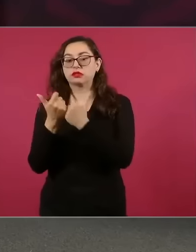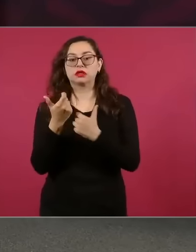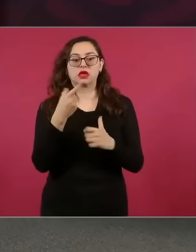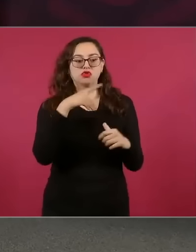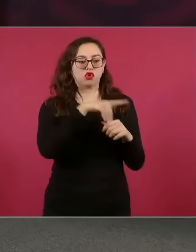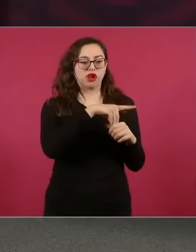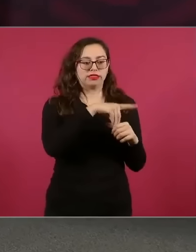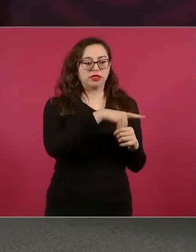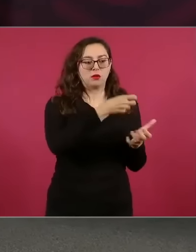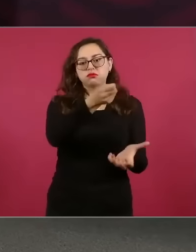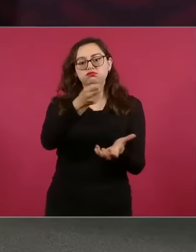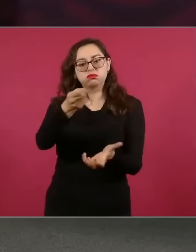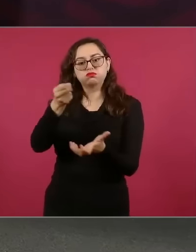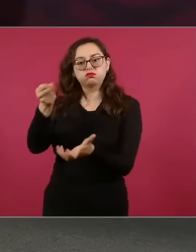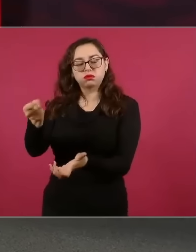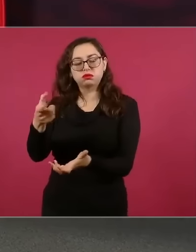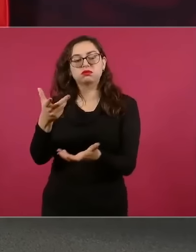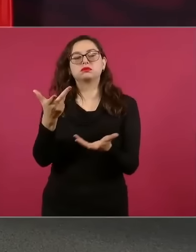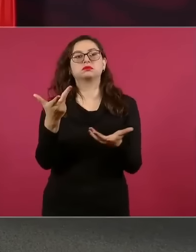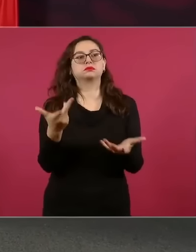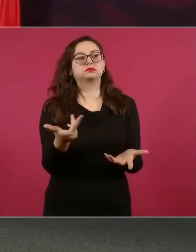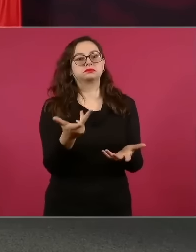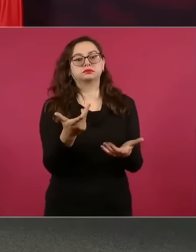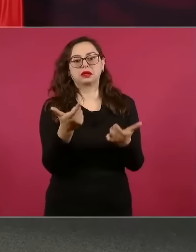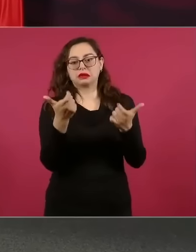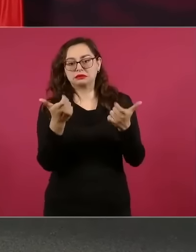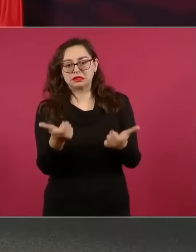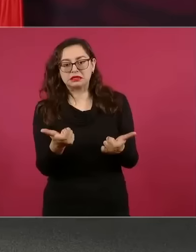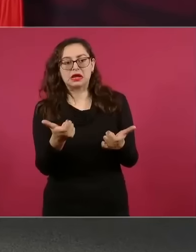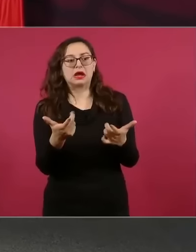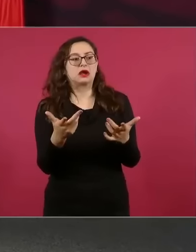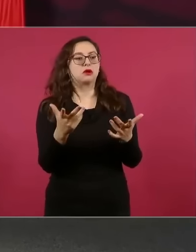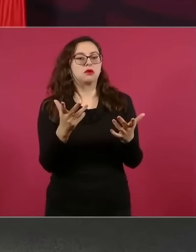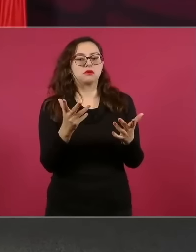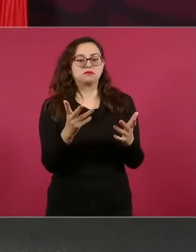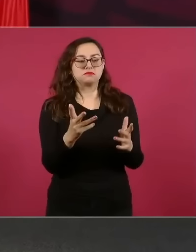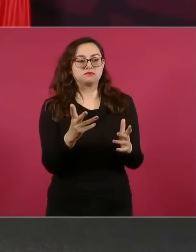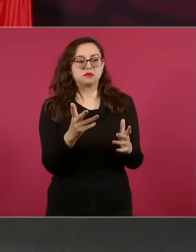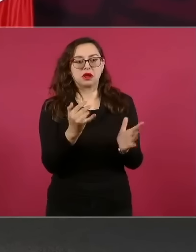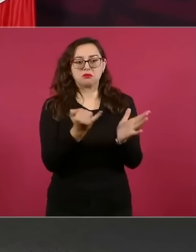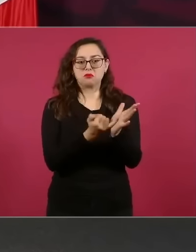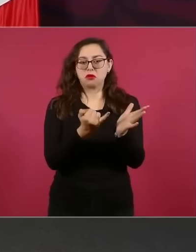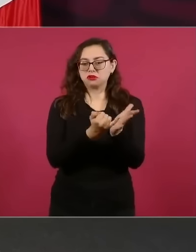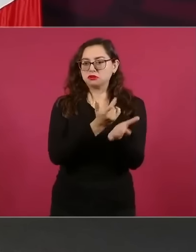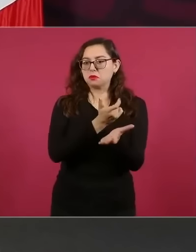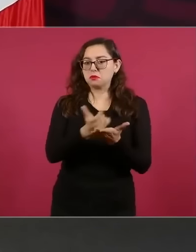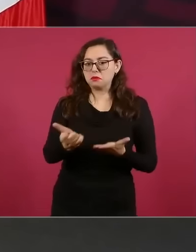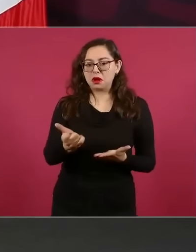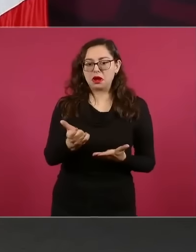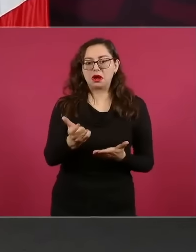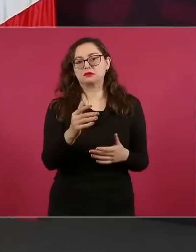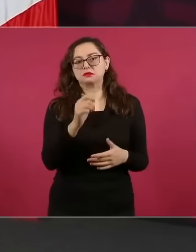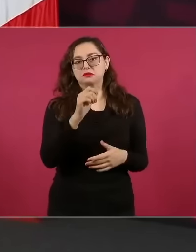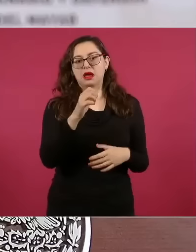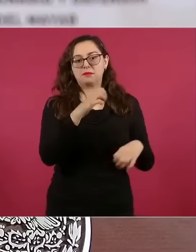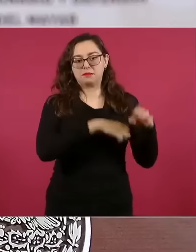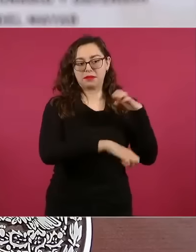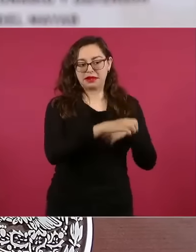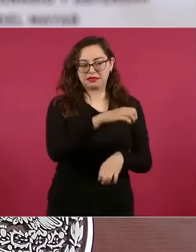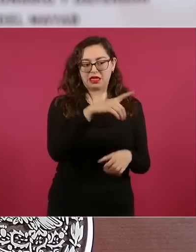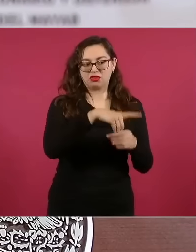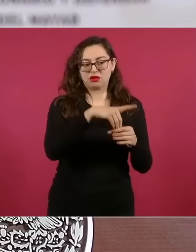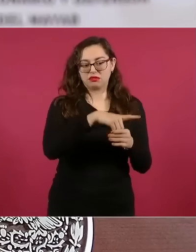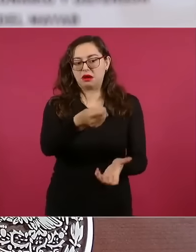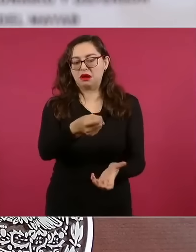esto que es el que puedan hacer deducciones en el pago de impuestos como lo